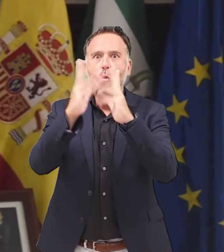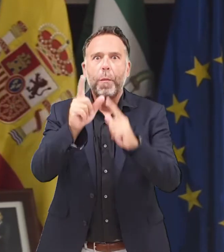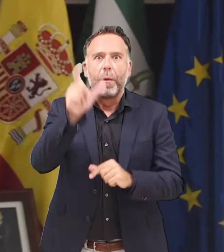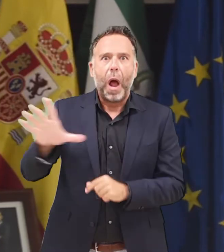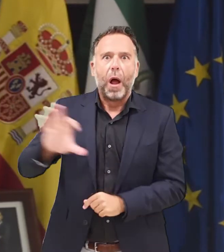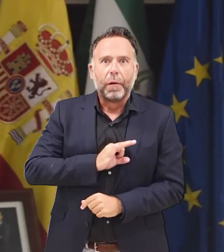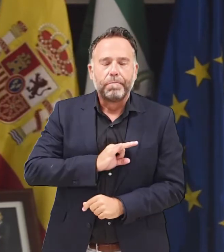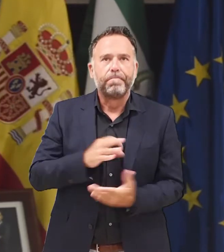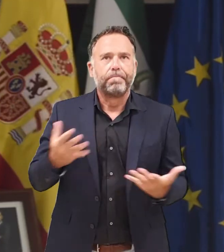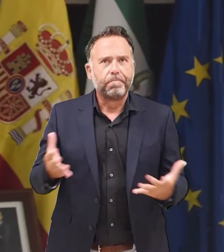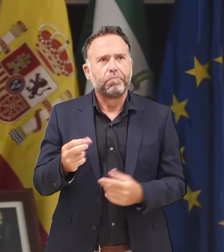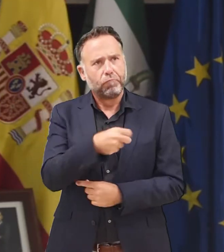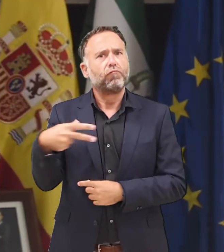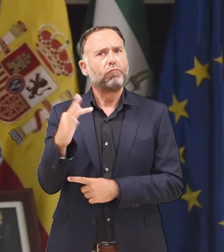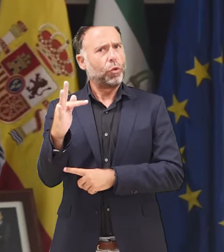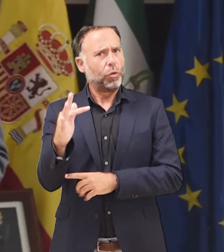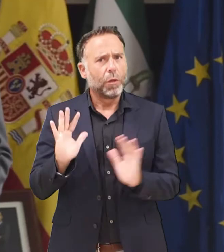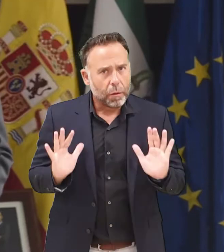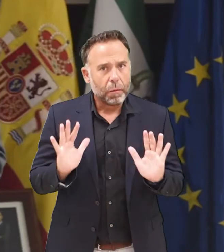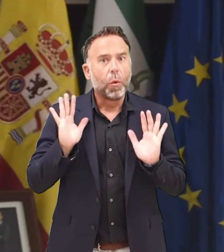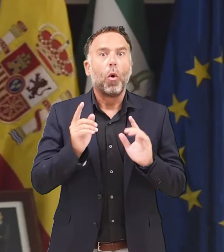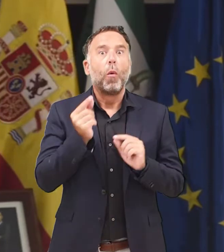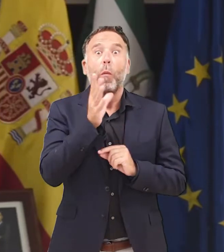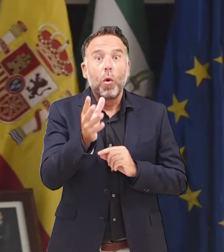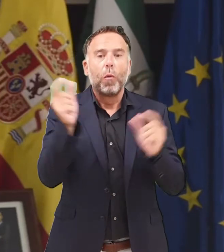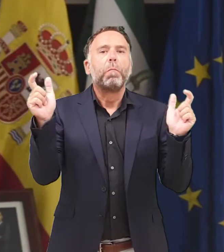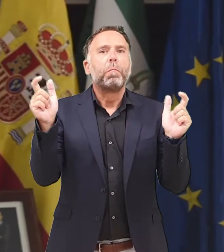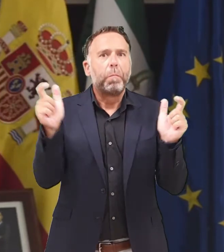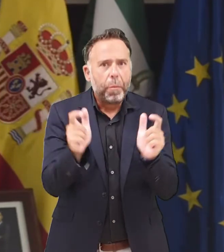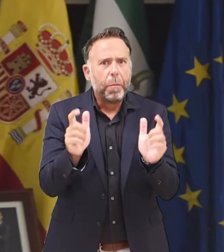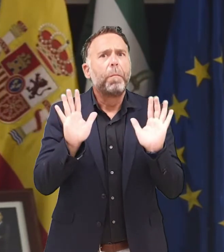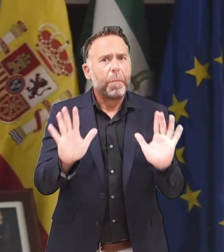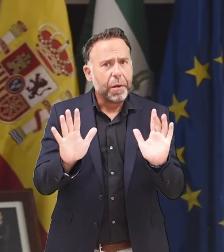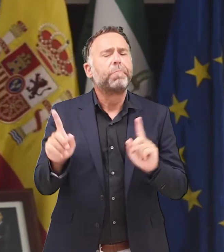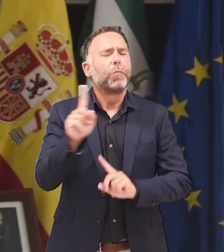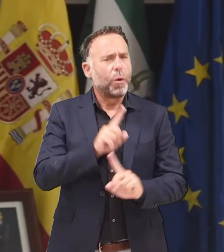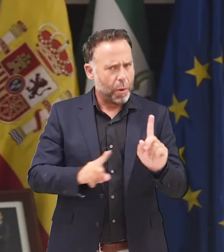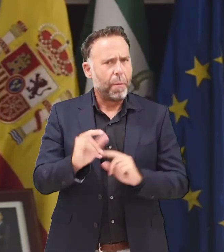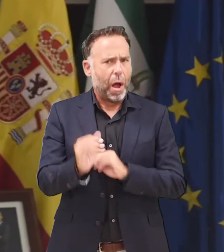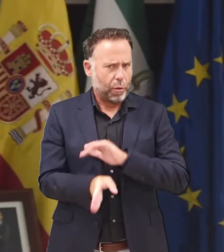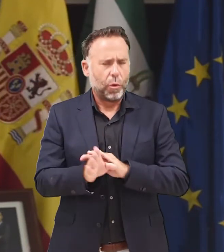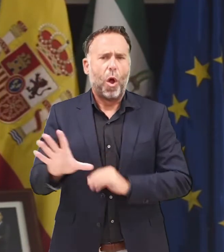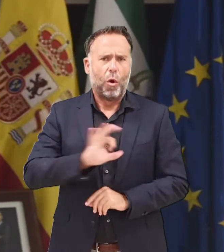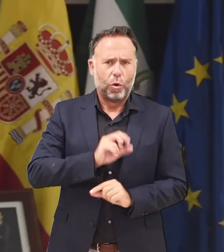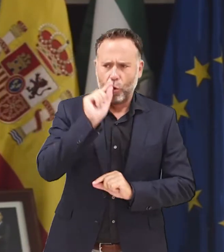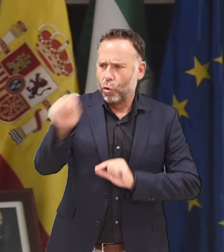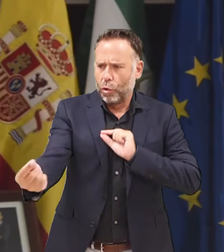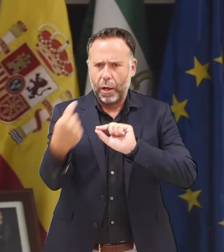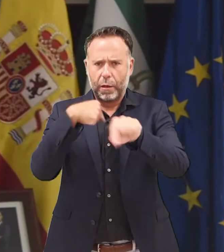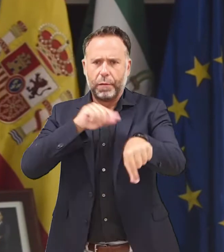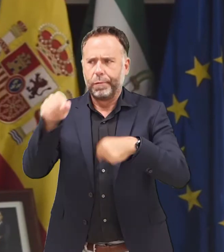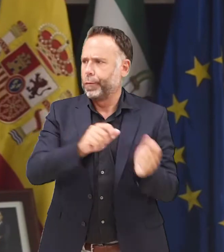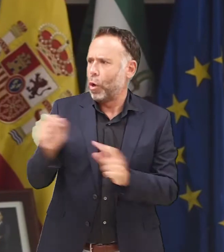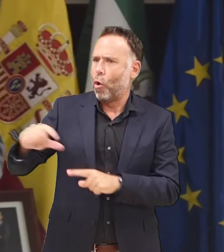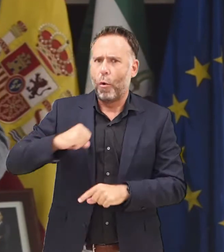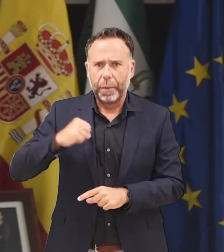una semana favorable. Hemos ido bajando. Pero sigue habiendo un problema evidente de contagios y de hospitalizaciones. Y el número de